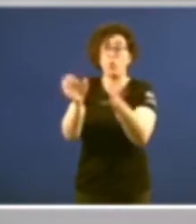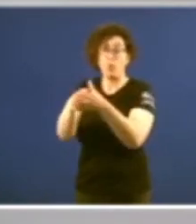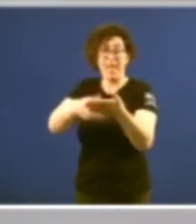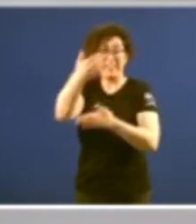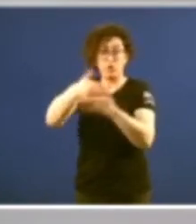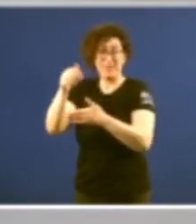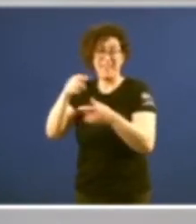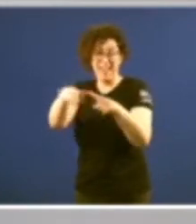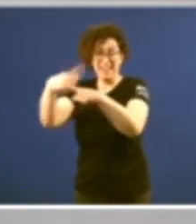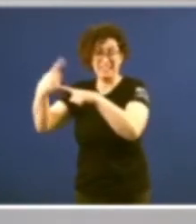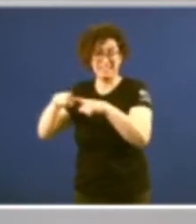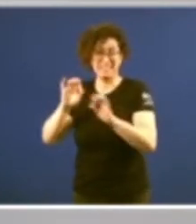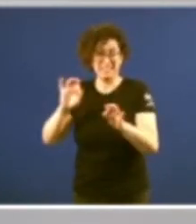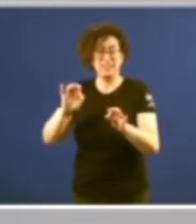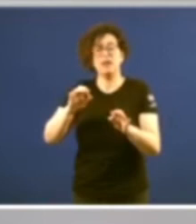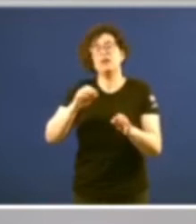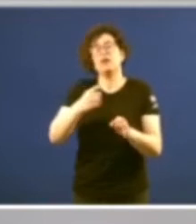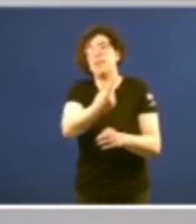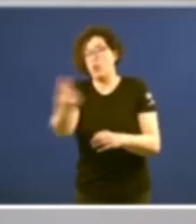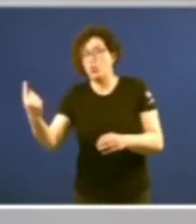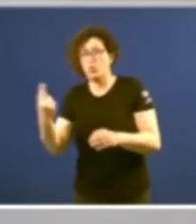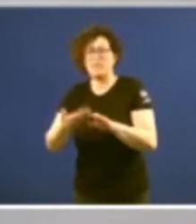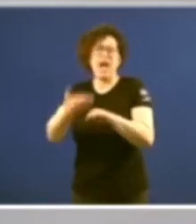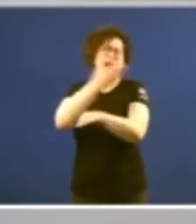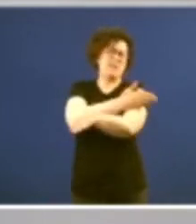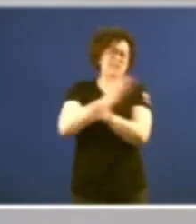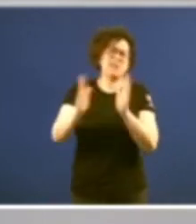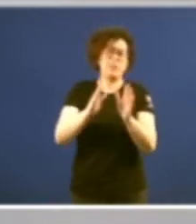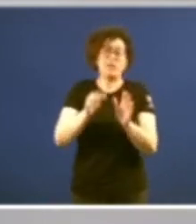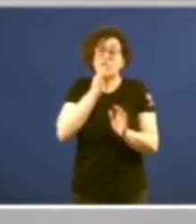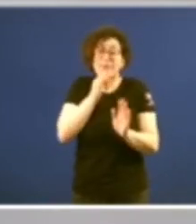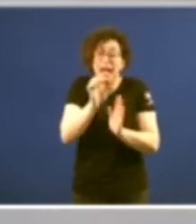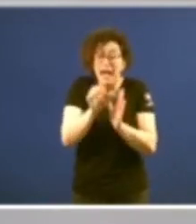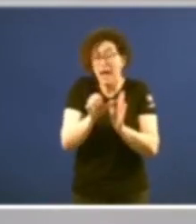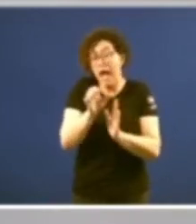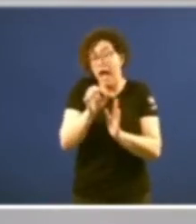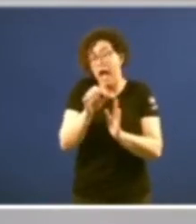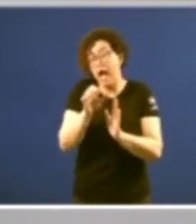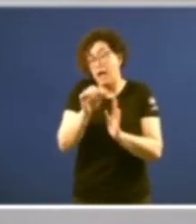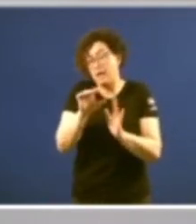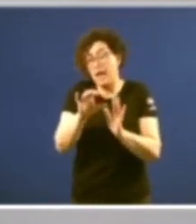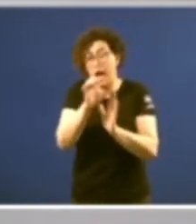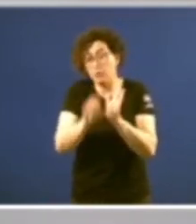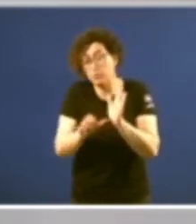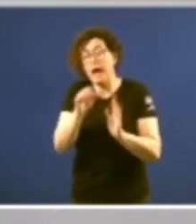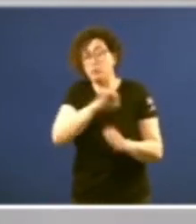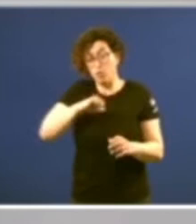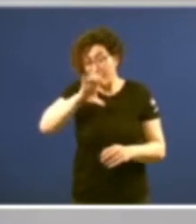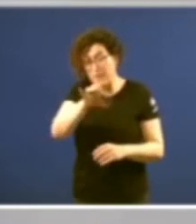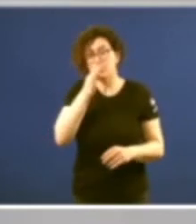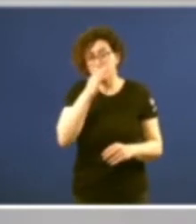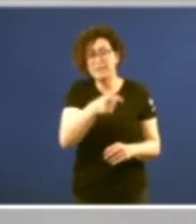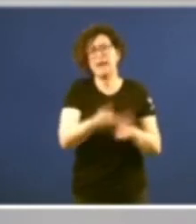dos xornais que desde moito antes dos albores da nosa autonomía acoden puntuais a cita cor lectores